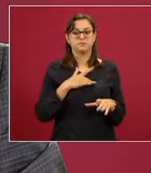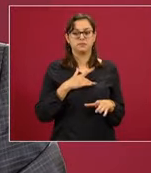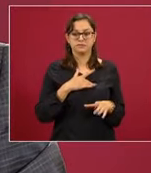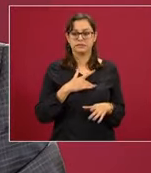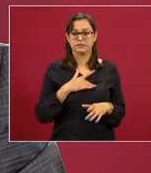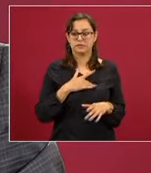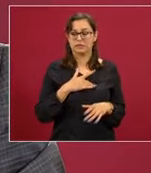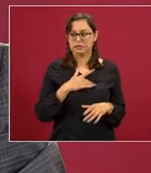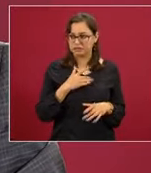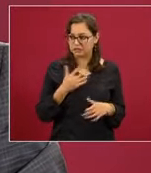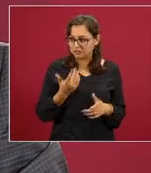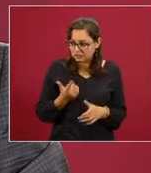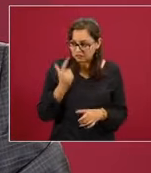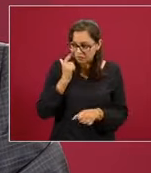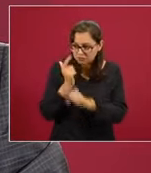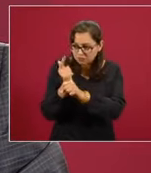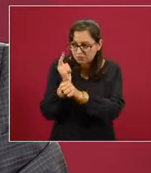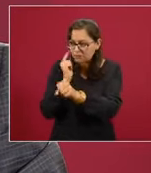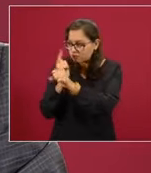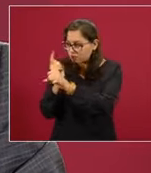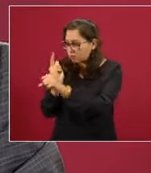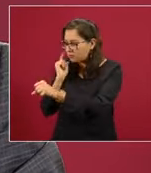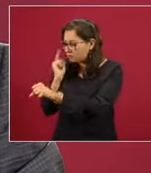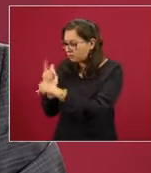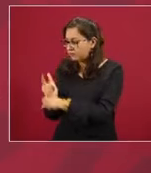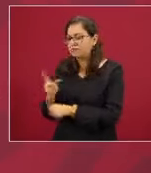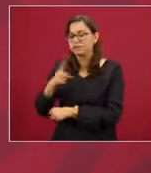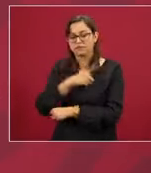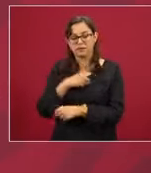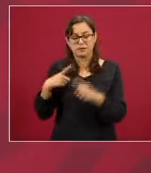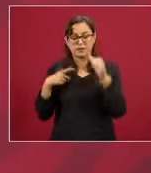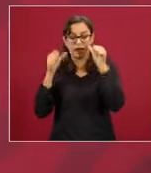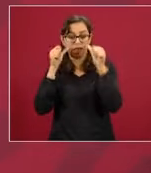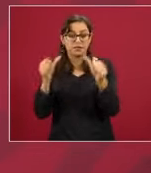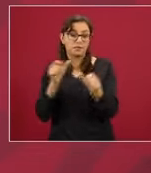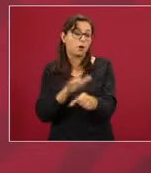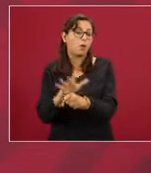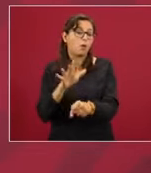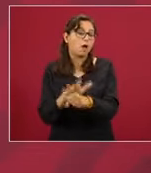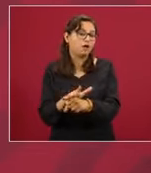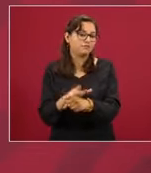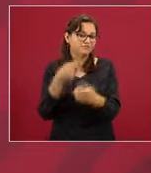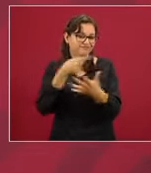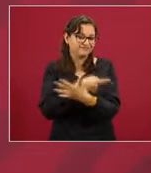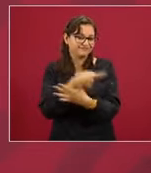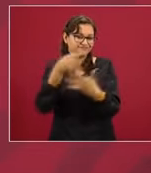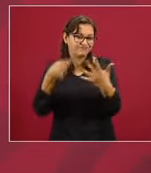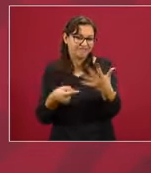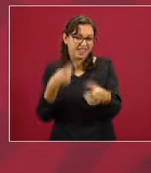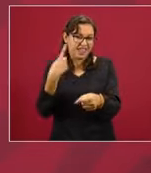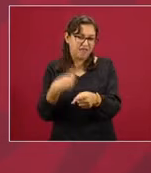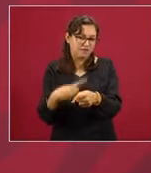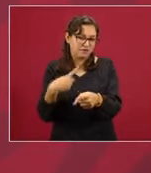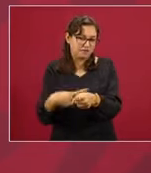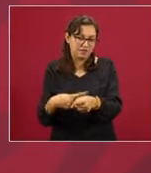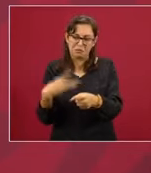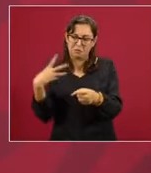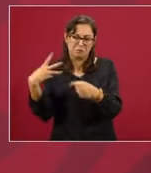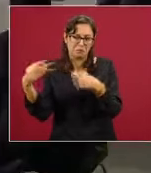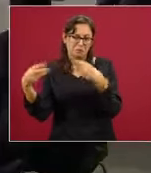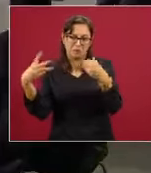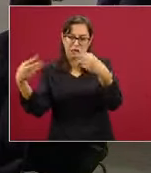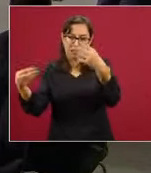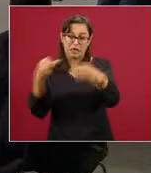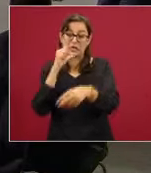importancia con la pandemia, que son las enfermedades no transmisibles,